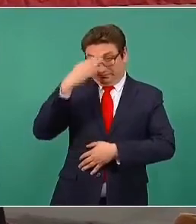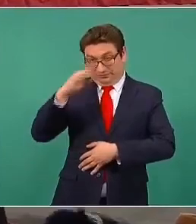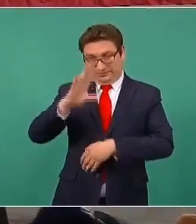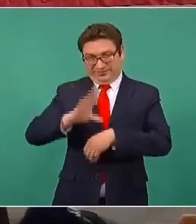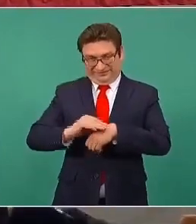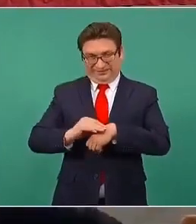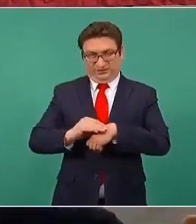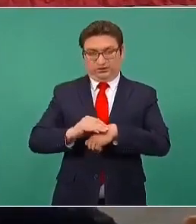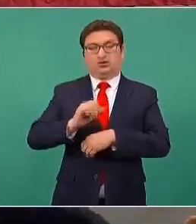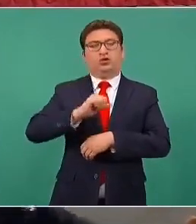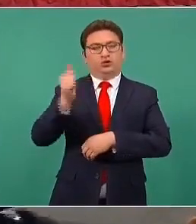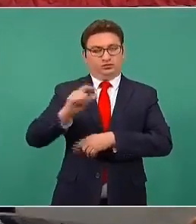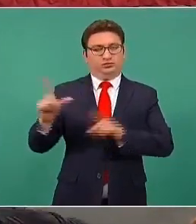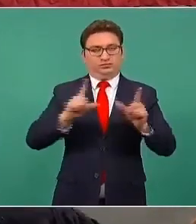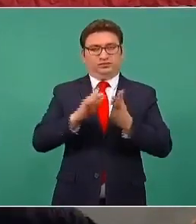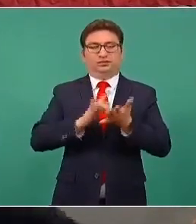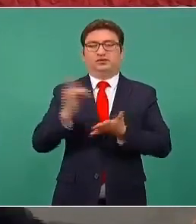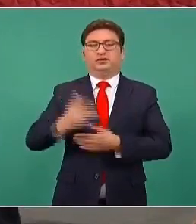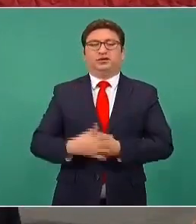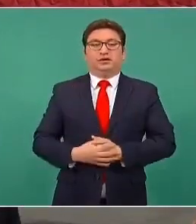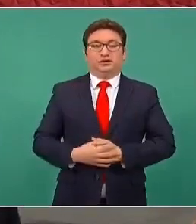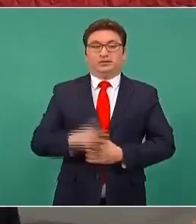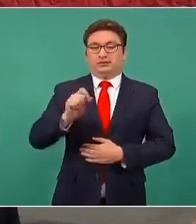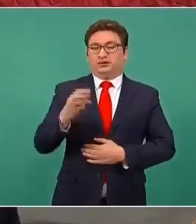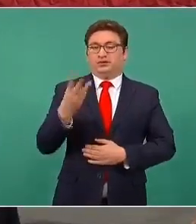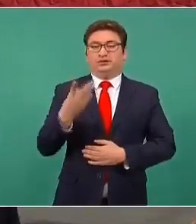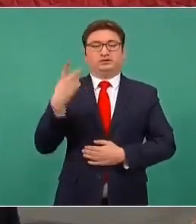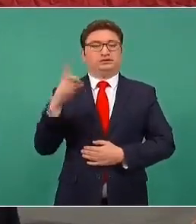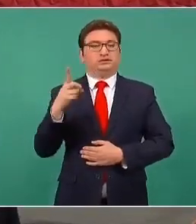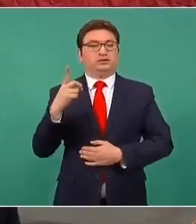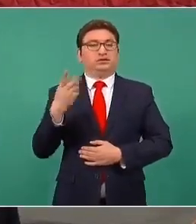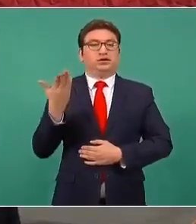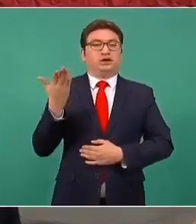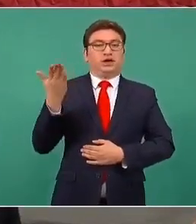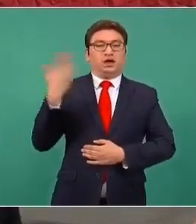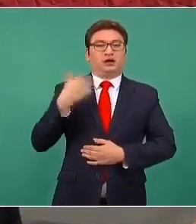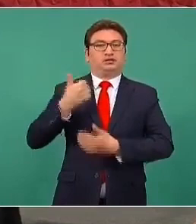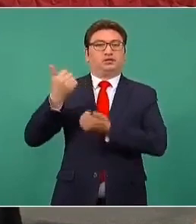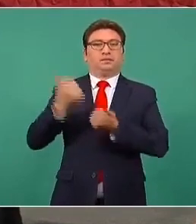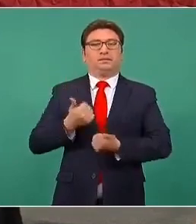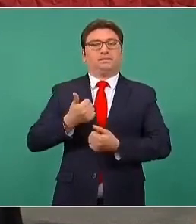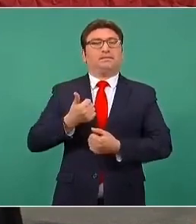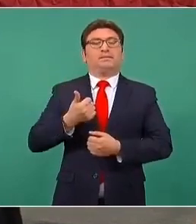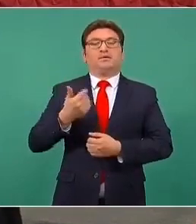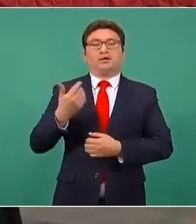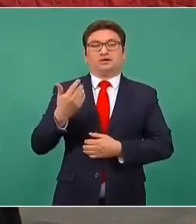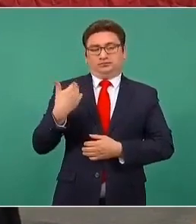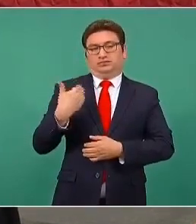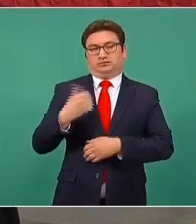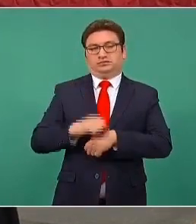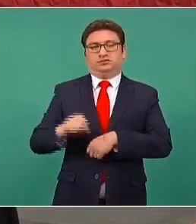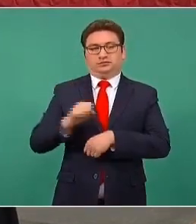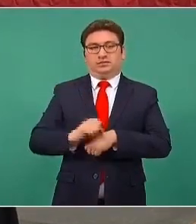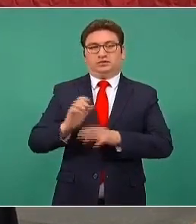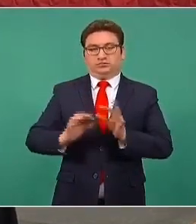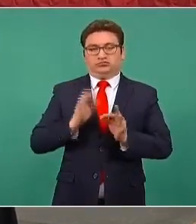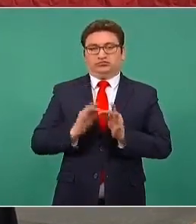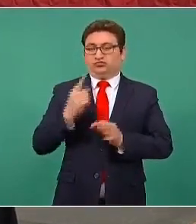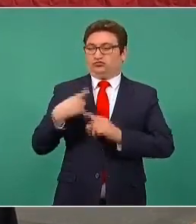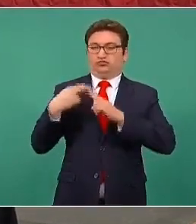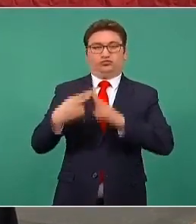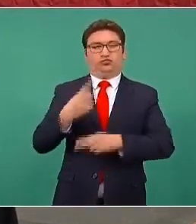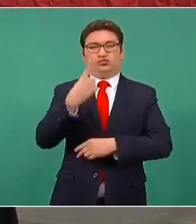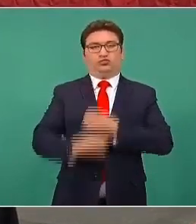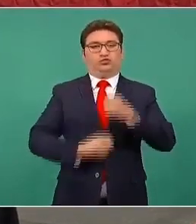La siguiente, gracias. Bueno, el 23 de diciembre tuvimos el primer cargamento, esta semana cumplimos el año